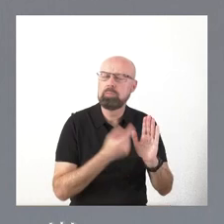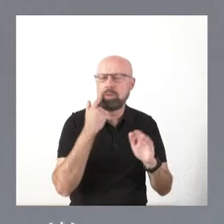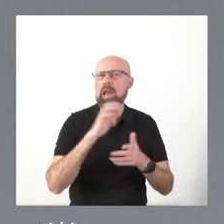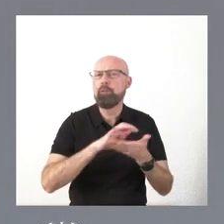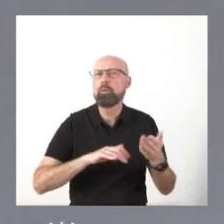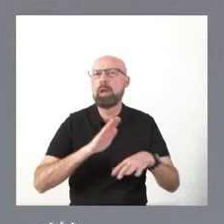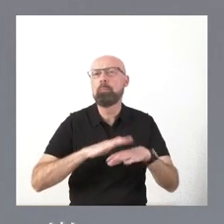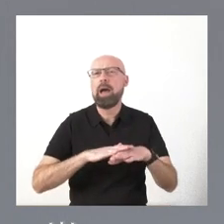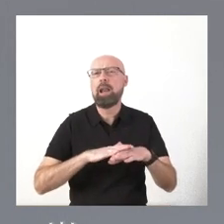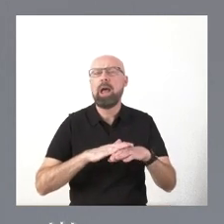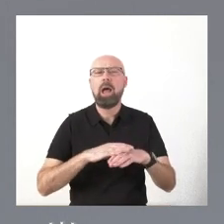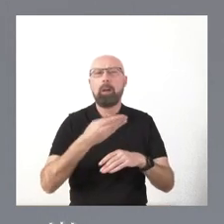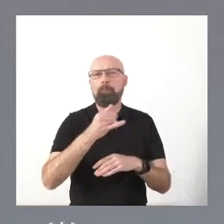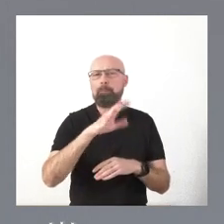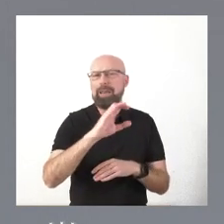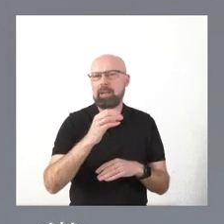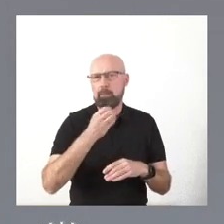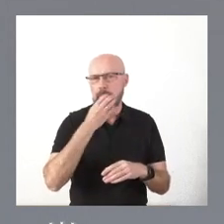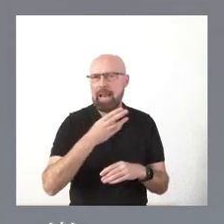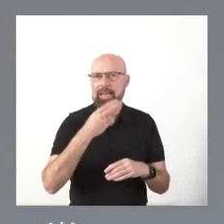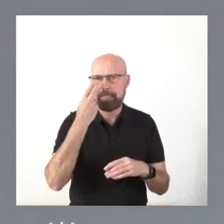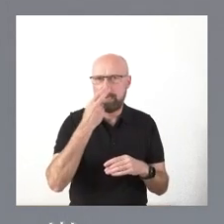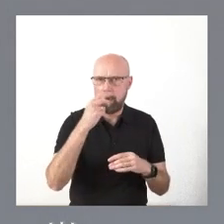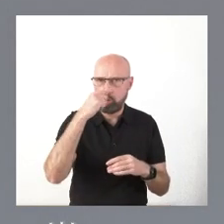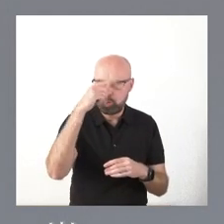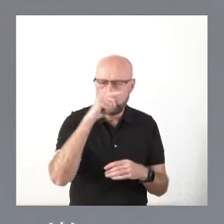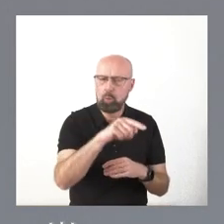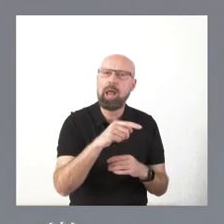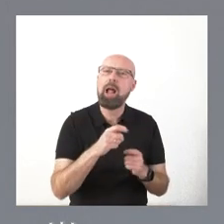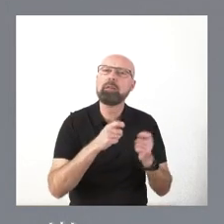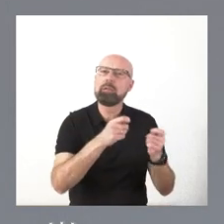declaración de BID se tienen que solicitar a estas entidades.